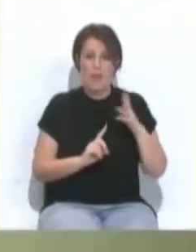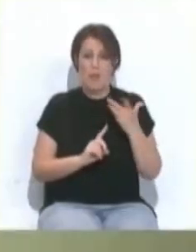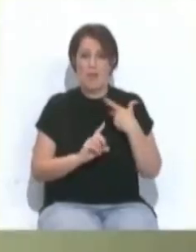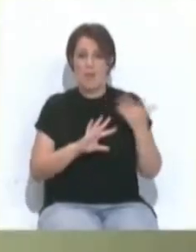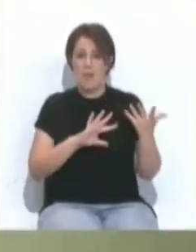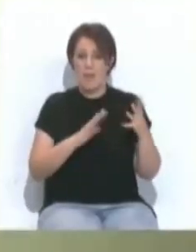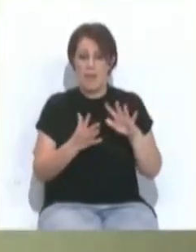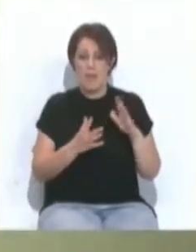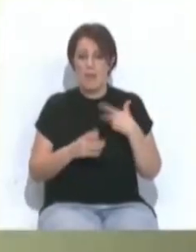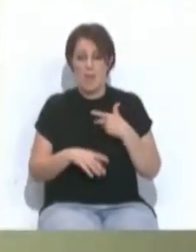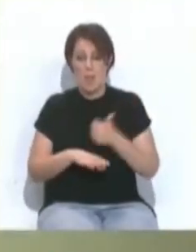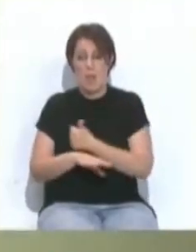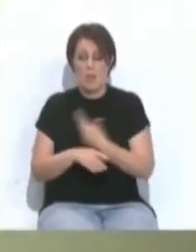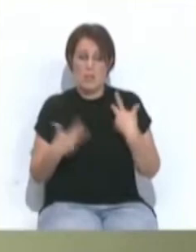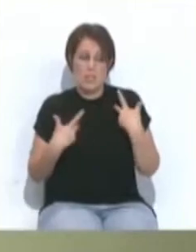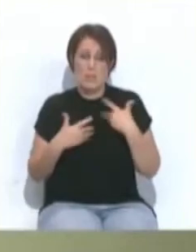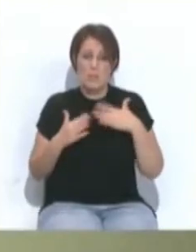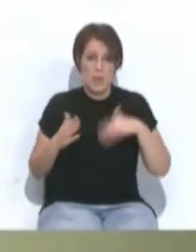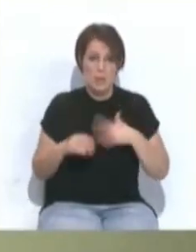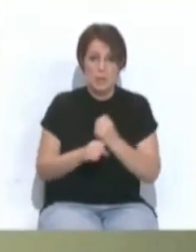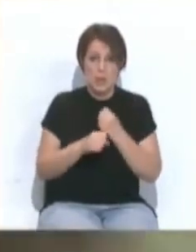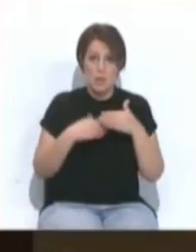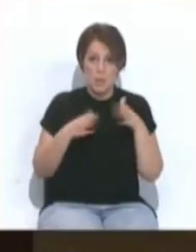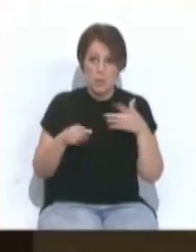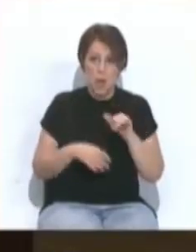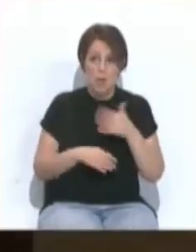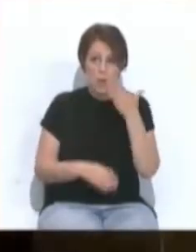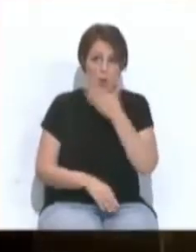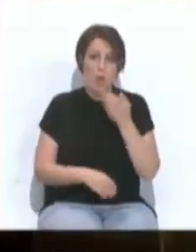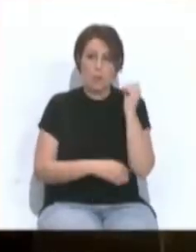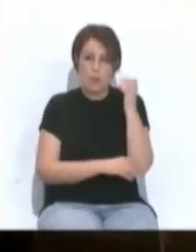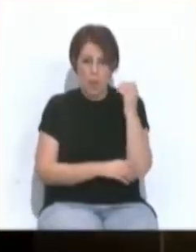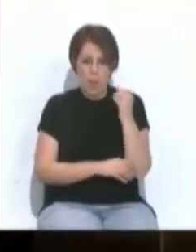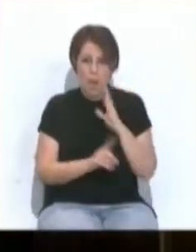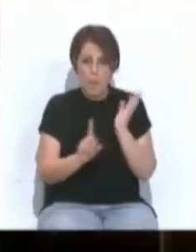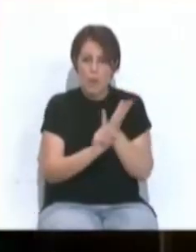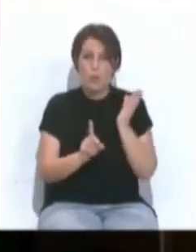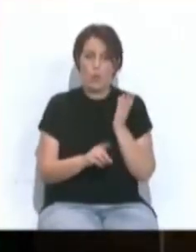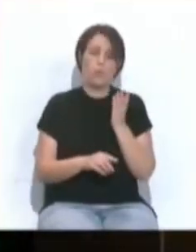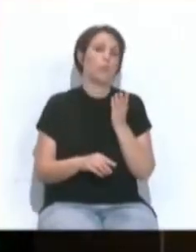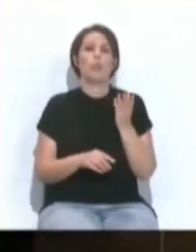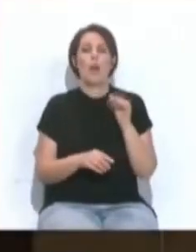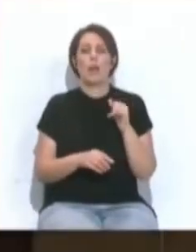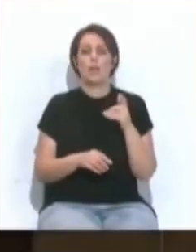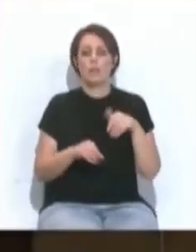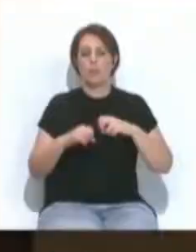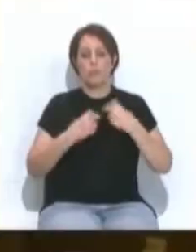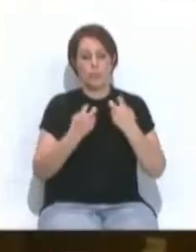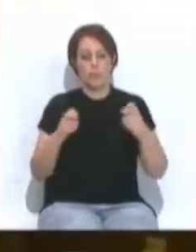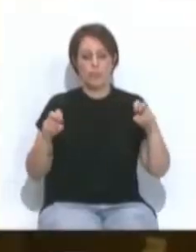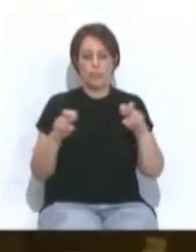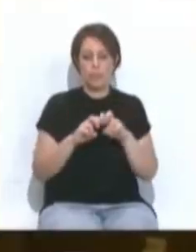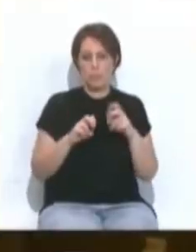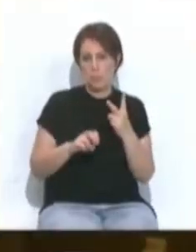lo menos posible por los ciudadanos. En esta labor de apertura que tiene el colegio, serie de conferencias de impacto que se van a desarrollar, hay un par de mesas redondas